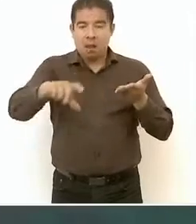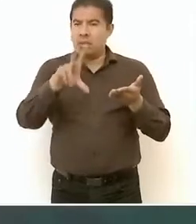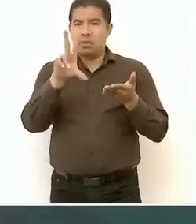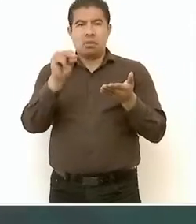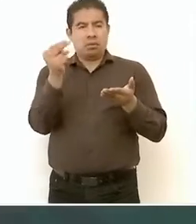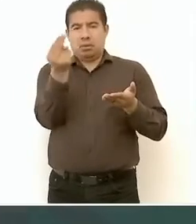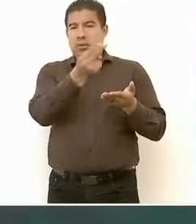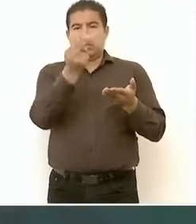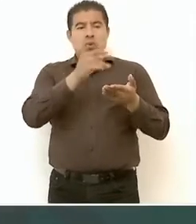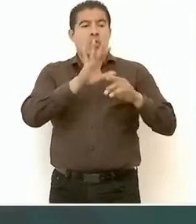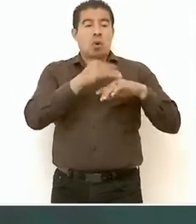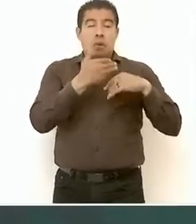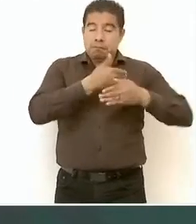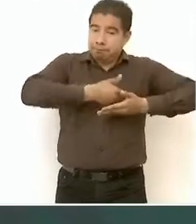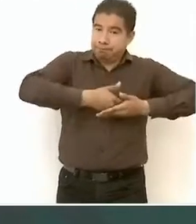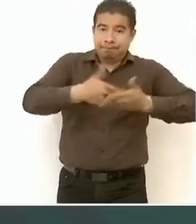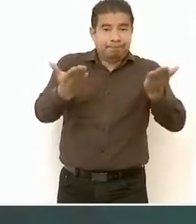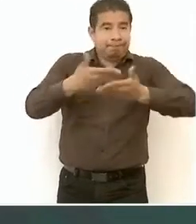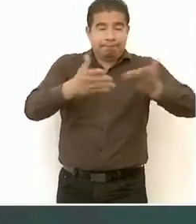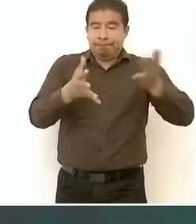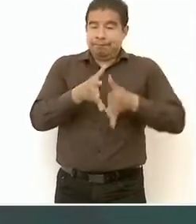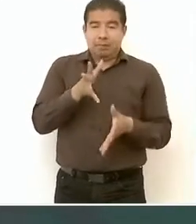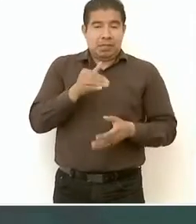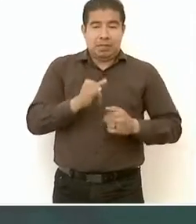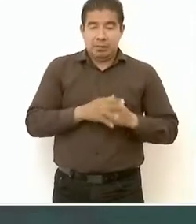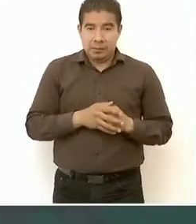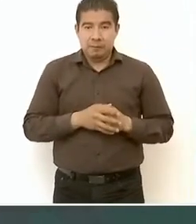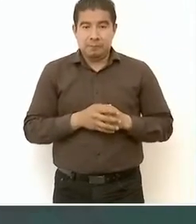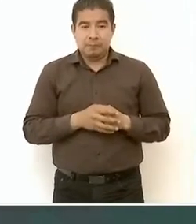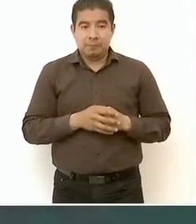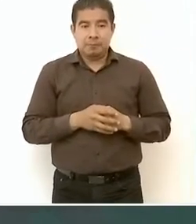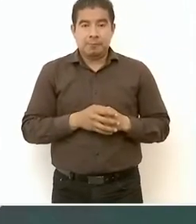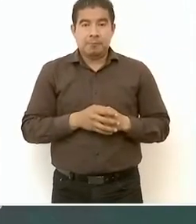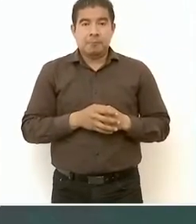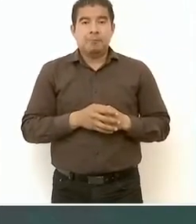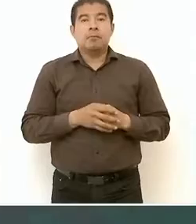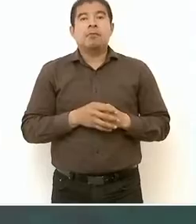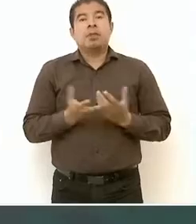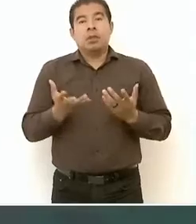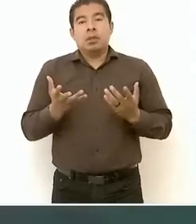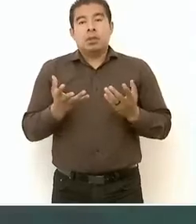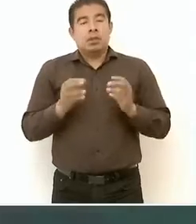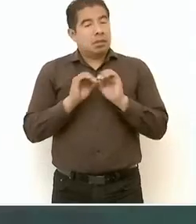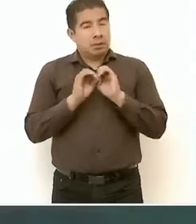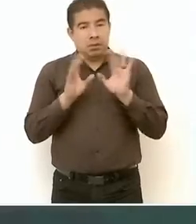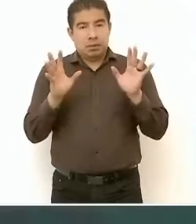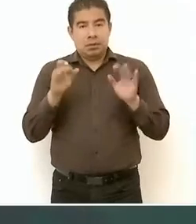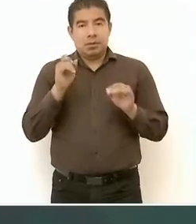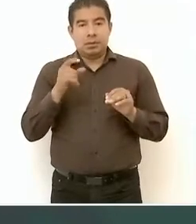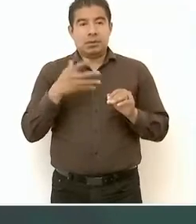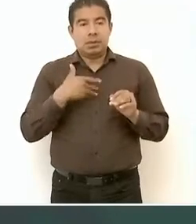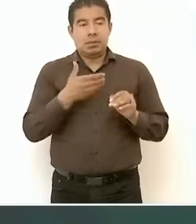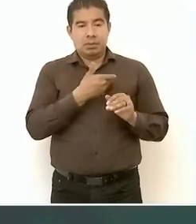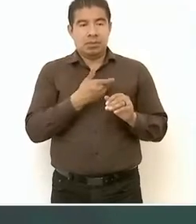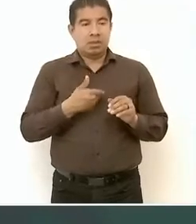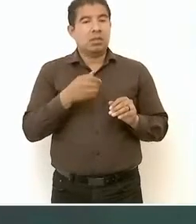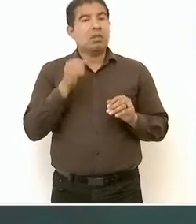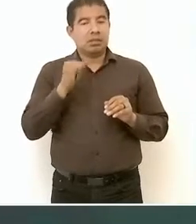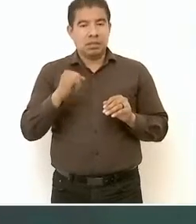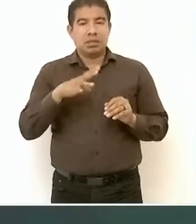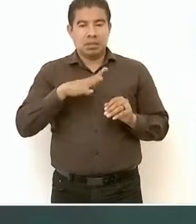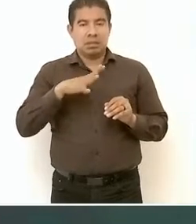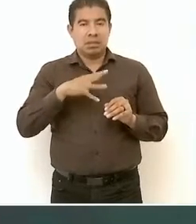bibliografía en las escuelas. La verdad que nos apoya mucho, señor presidente, todo eso. Pero además,